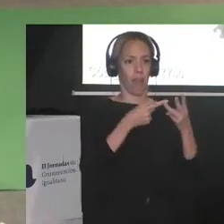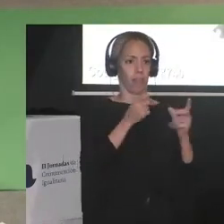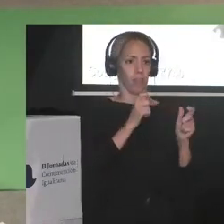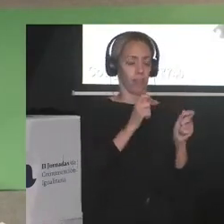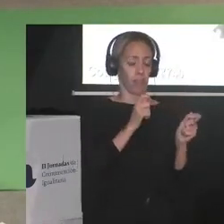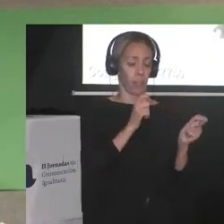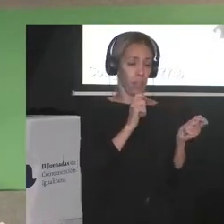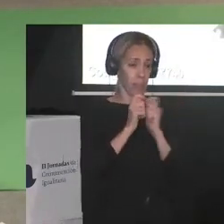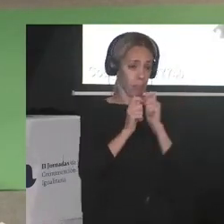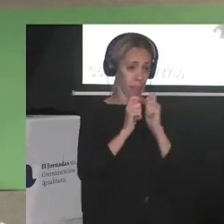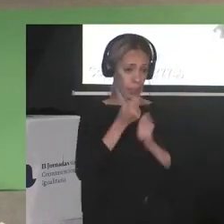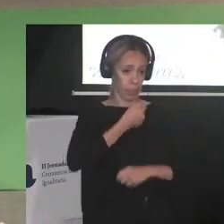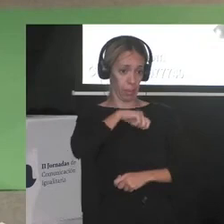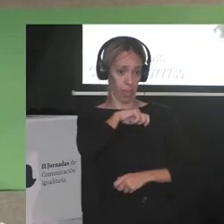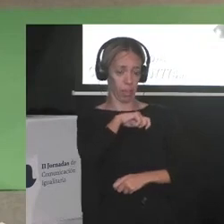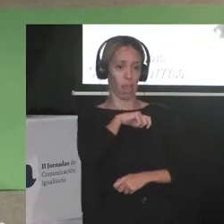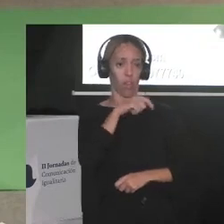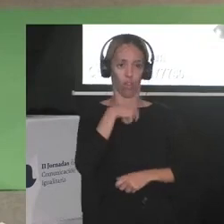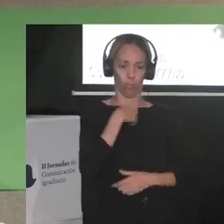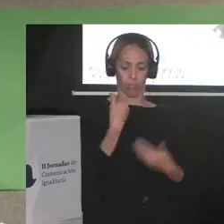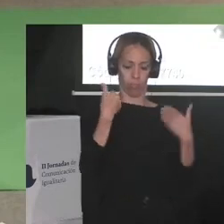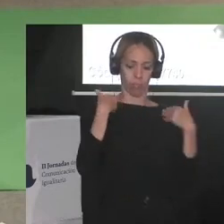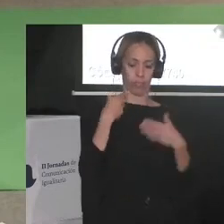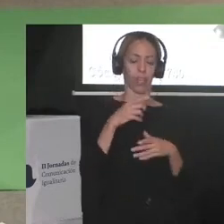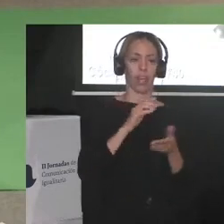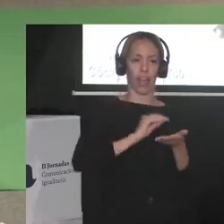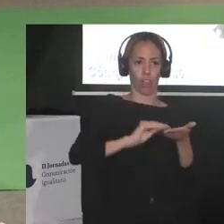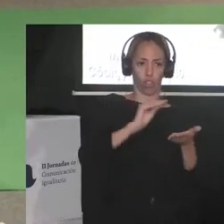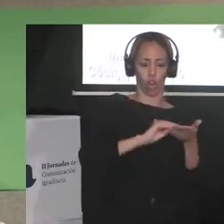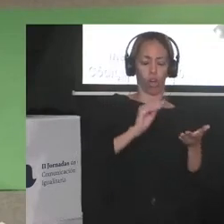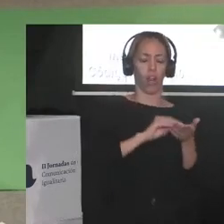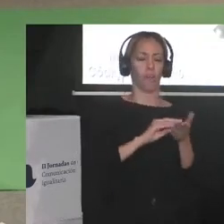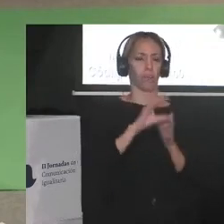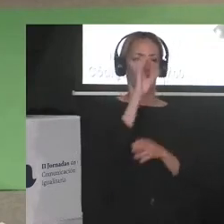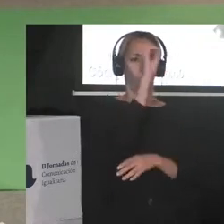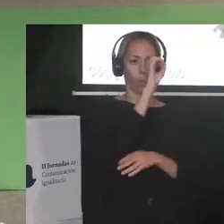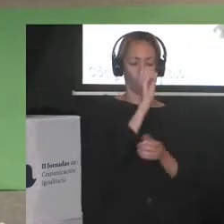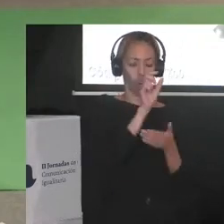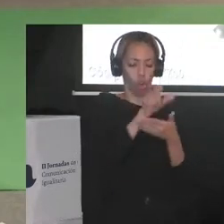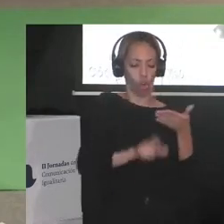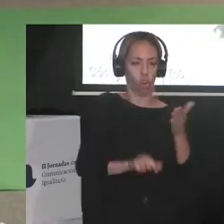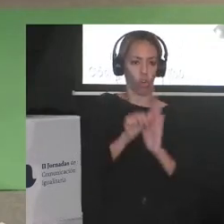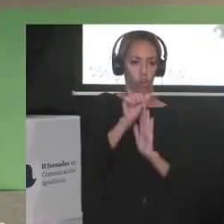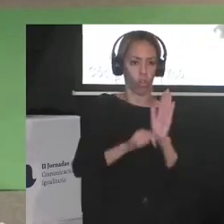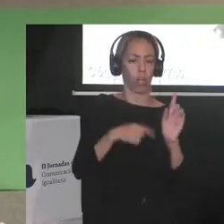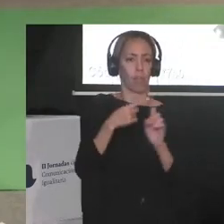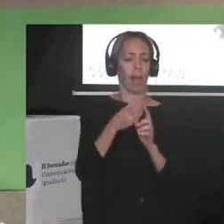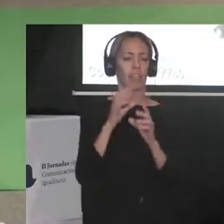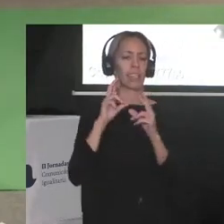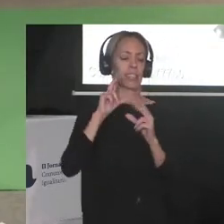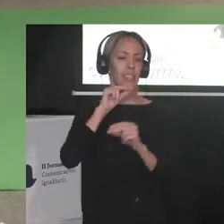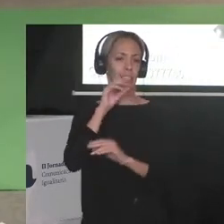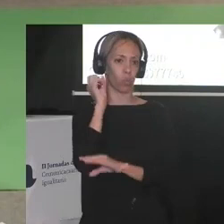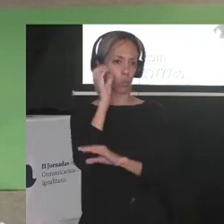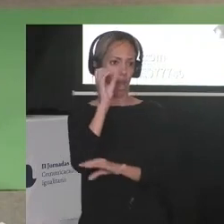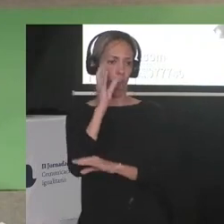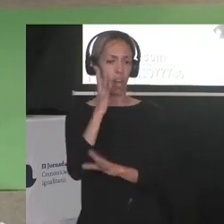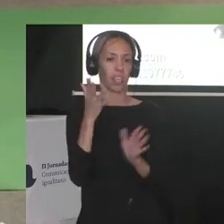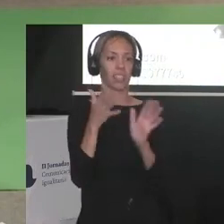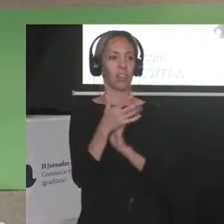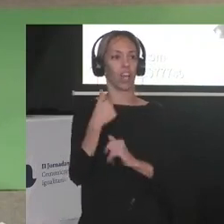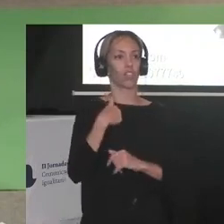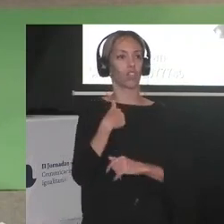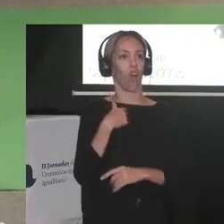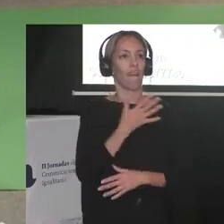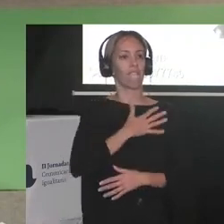objetivo como escritora, columnista de opinión, opinante, tertuliana, periodista, ha sido evitar convertirme en la buena